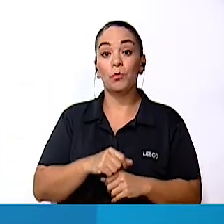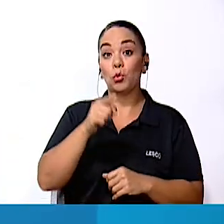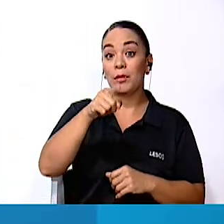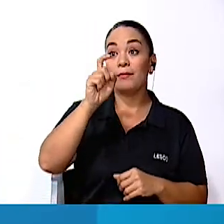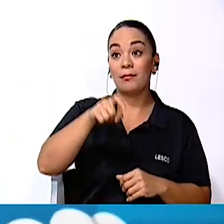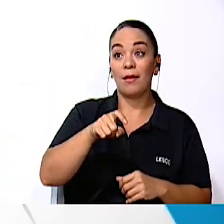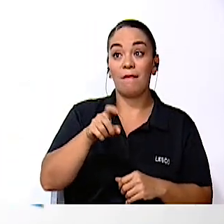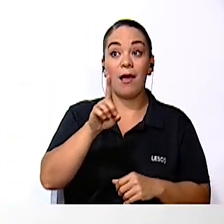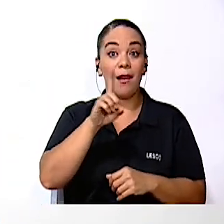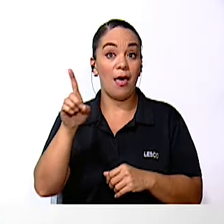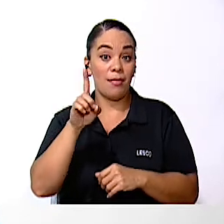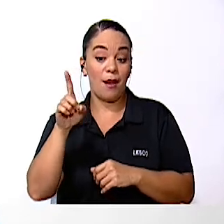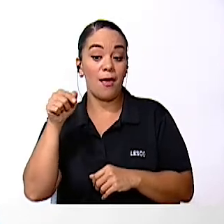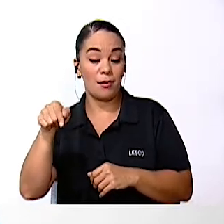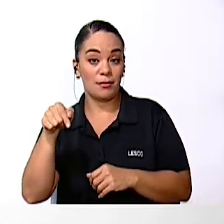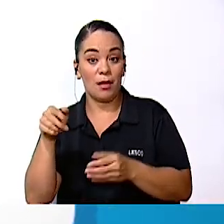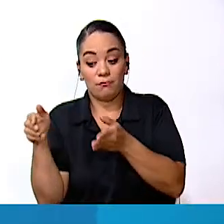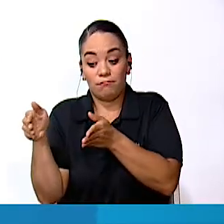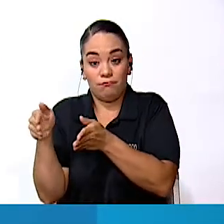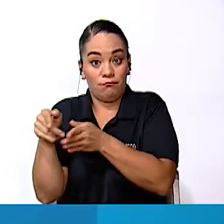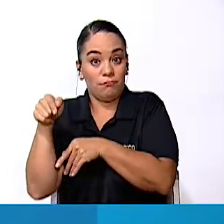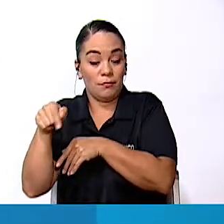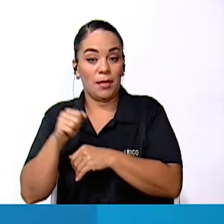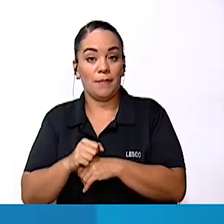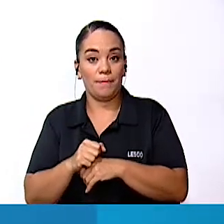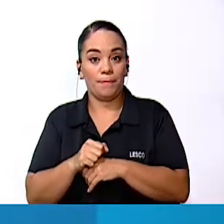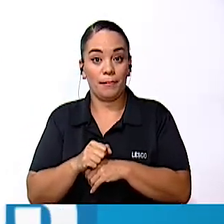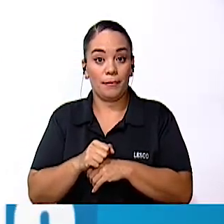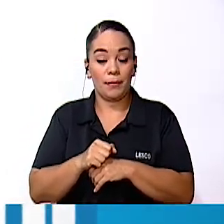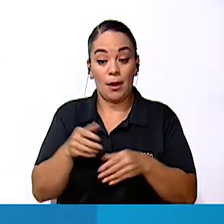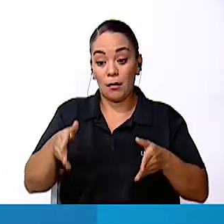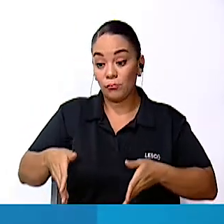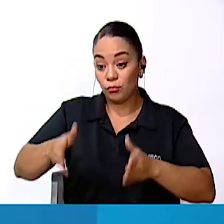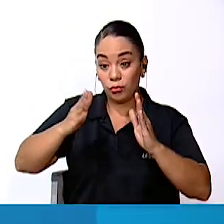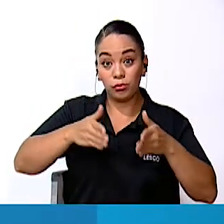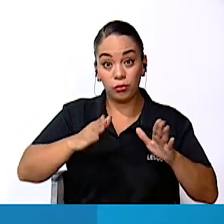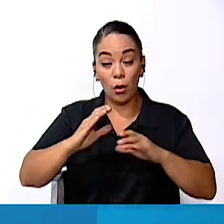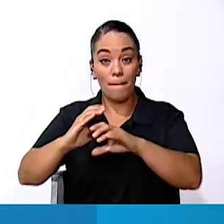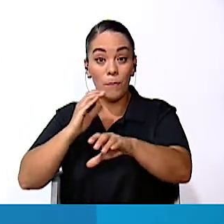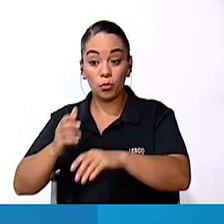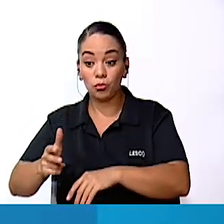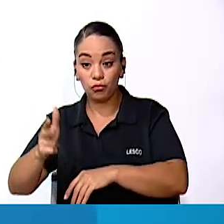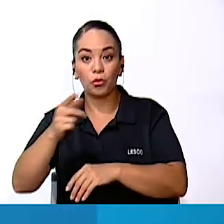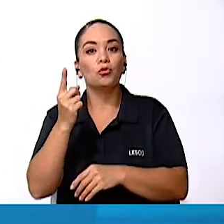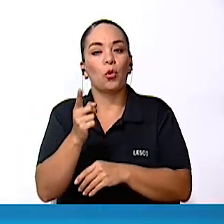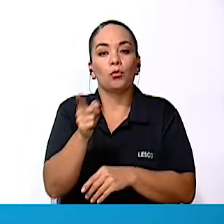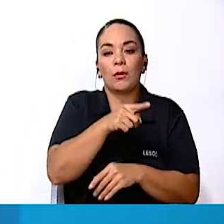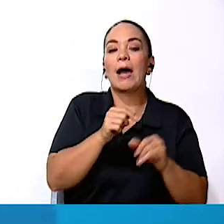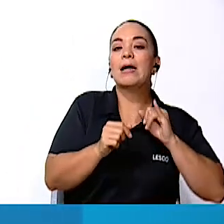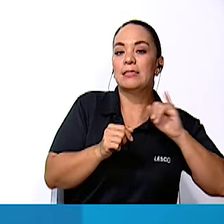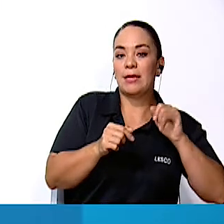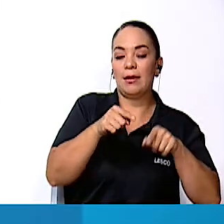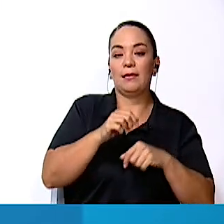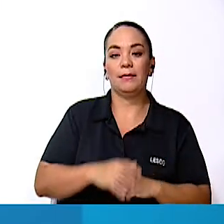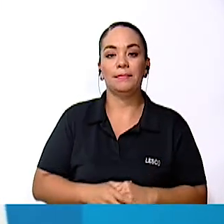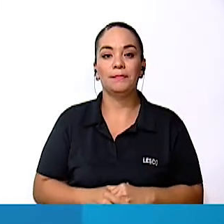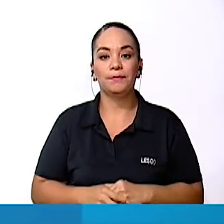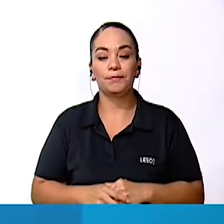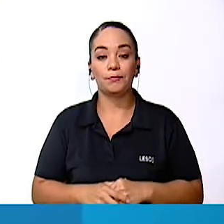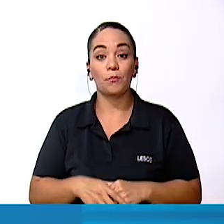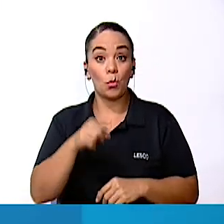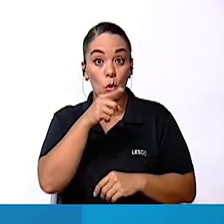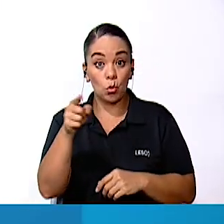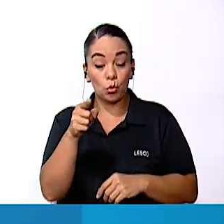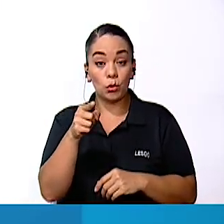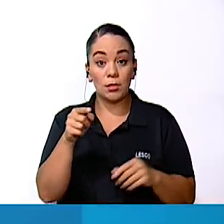la cuneta Y solo en el caso de que esta pista Sea exclusiva para buses Puedes circular por el costado izquierdo De la pista izquierda Si van a